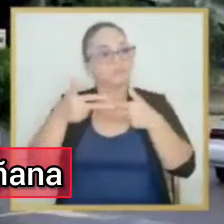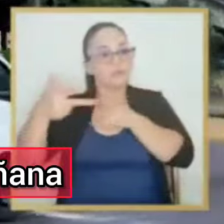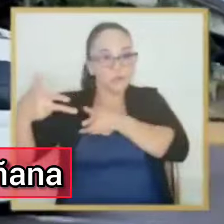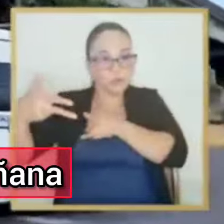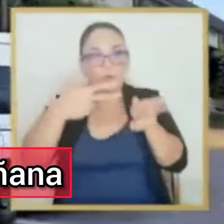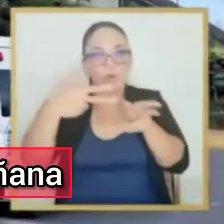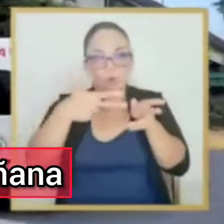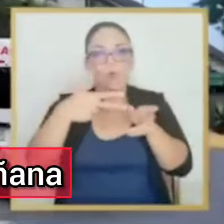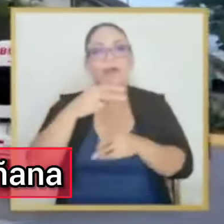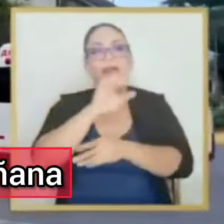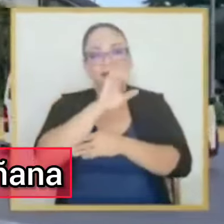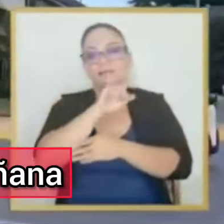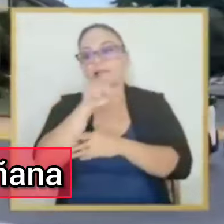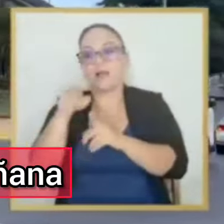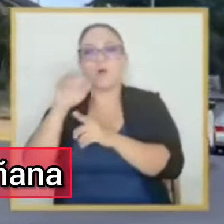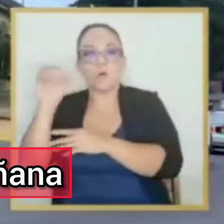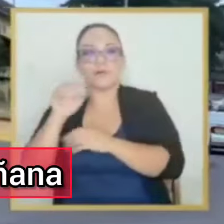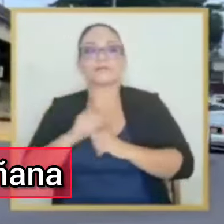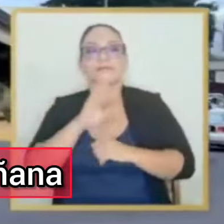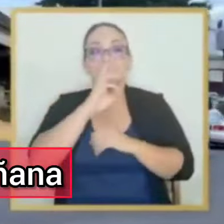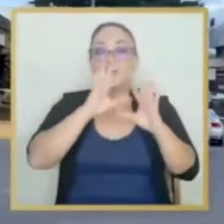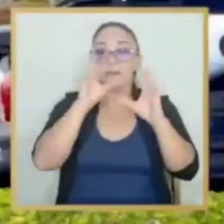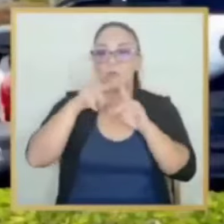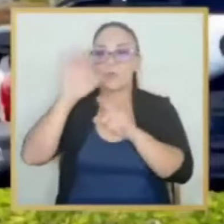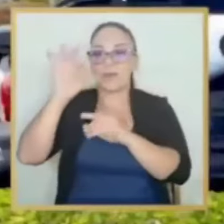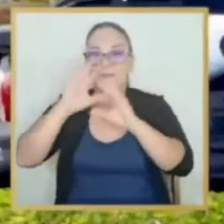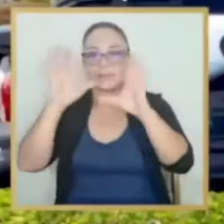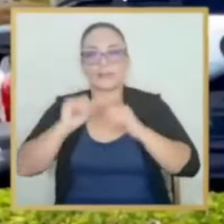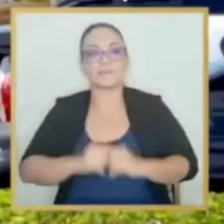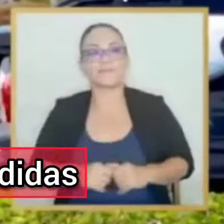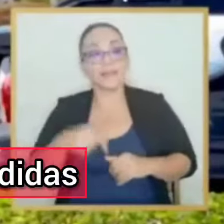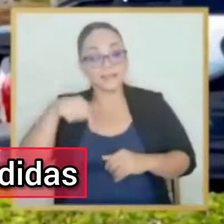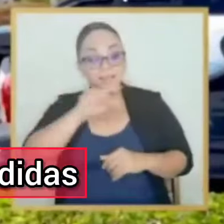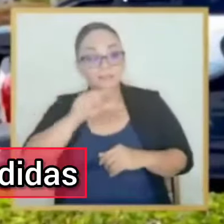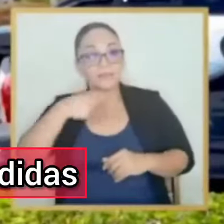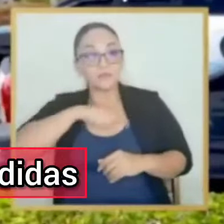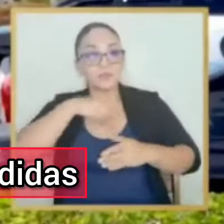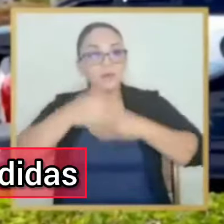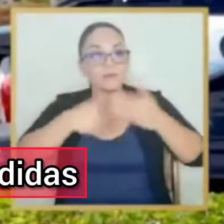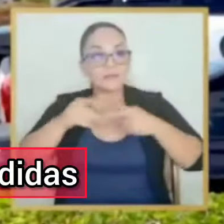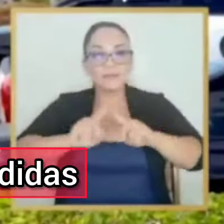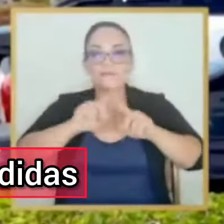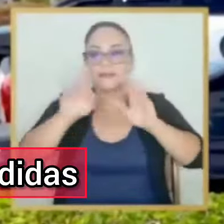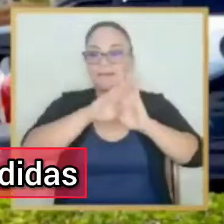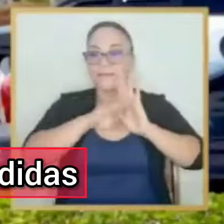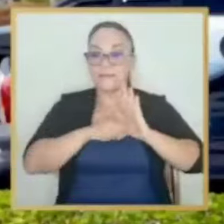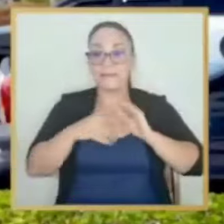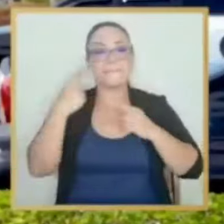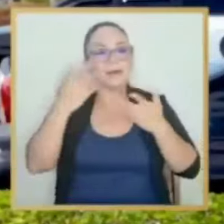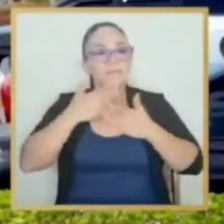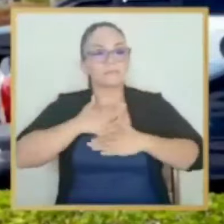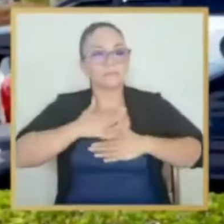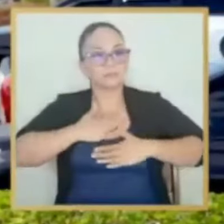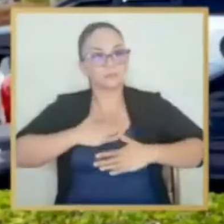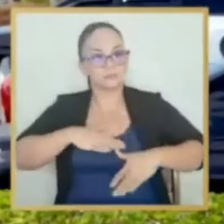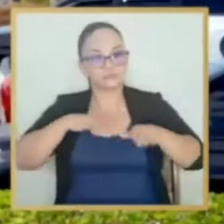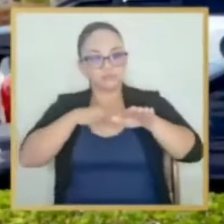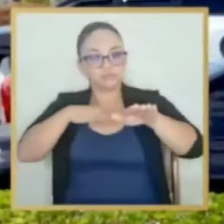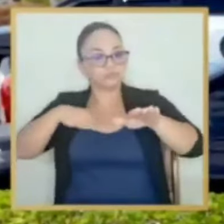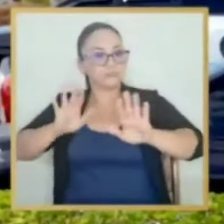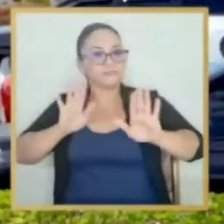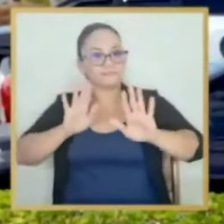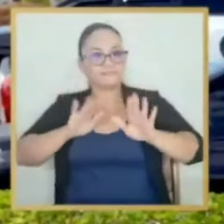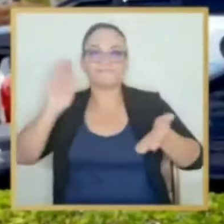oeste a este de 6 de la mañana a 9 de la mañana. Esta semana avanzamos con las diversas medidas para aliviar el